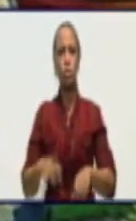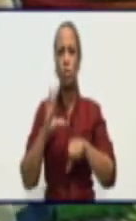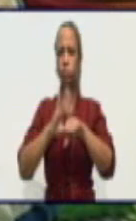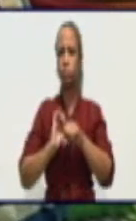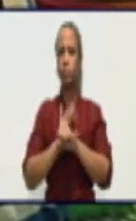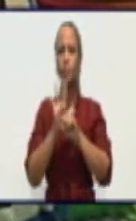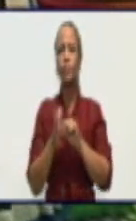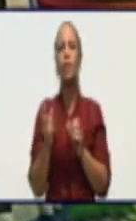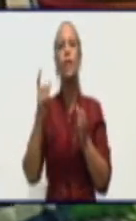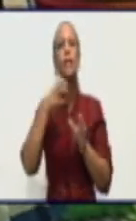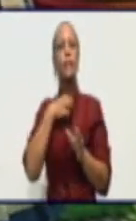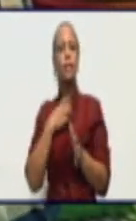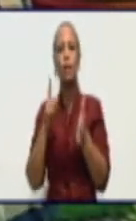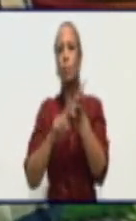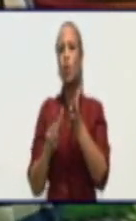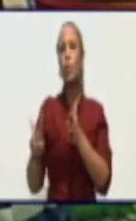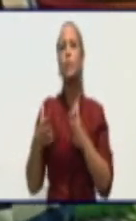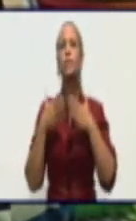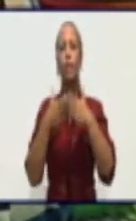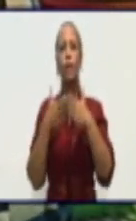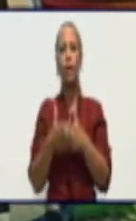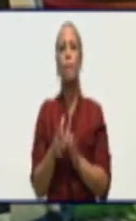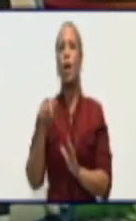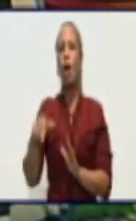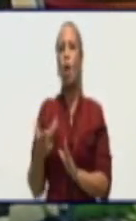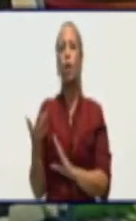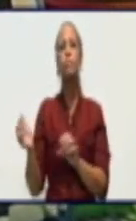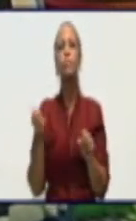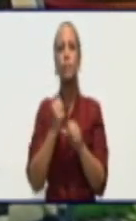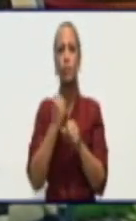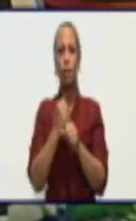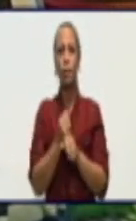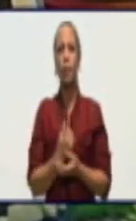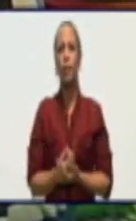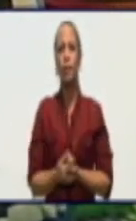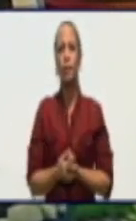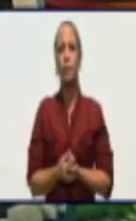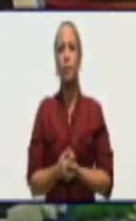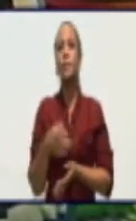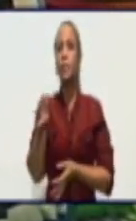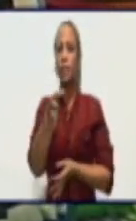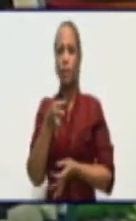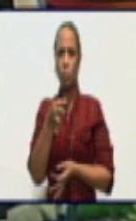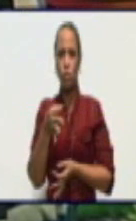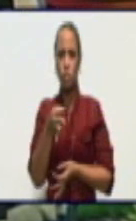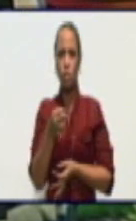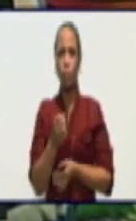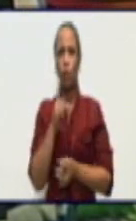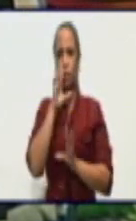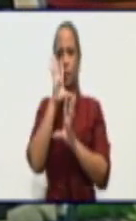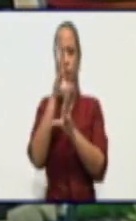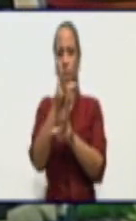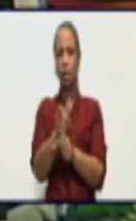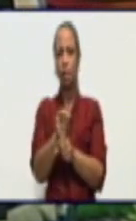presenta la provincia de Granma nos vamos ahora con el siguiente trabajo que nos llega desde el municipio de Niquero